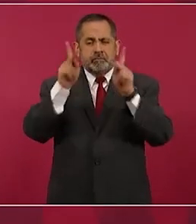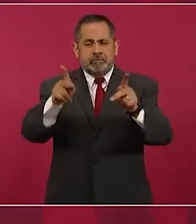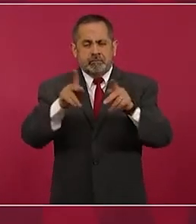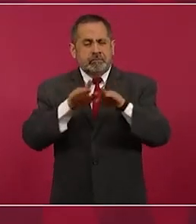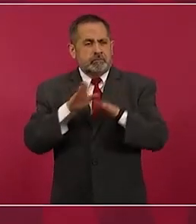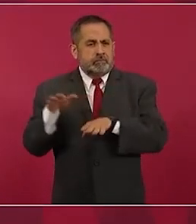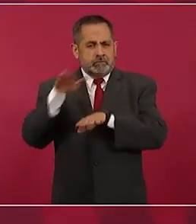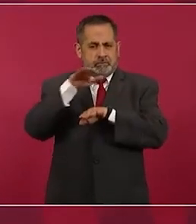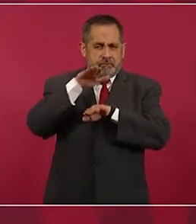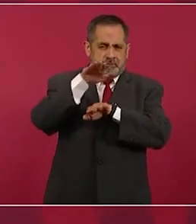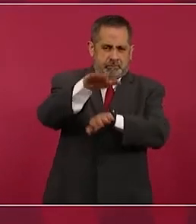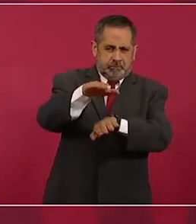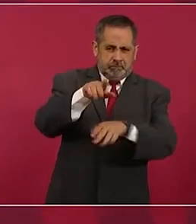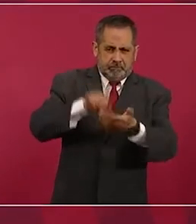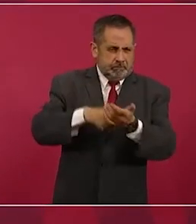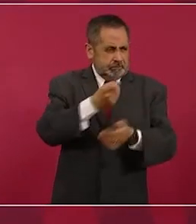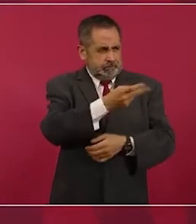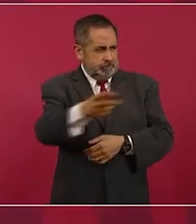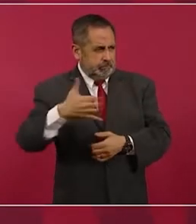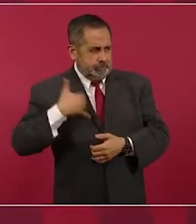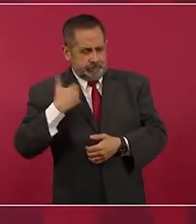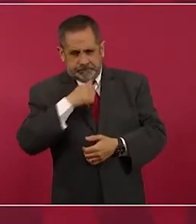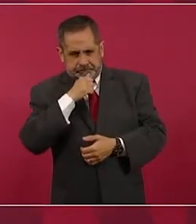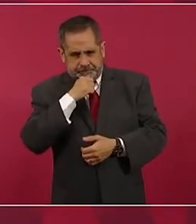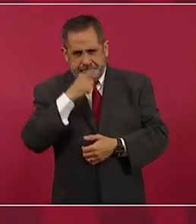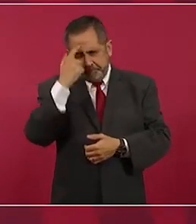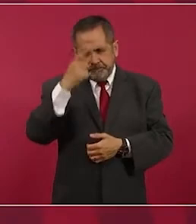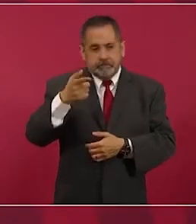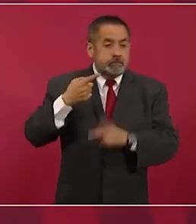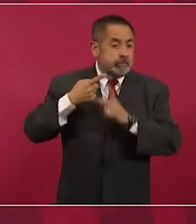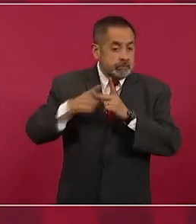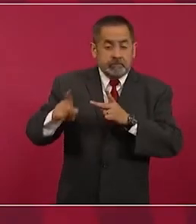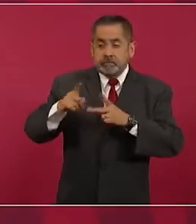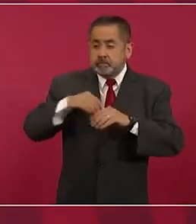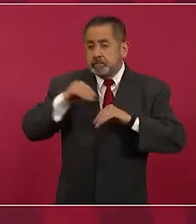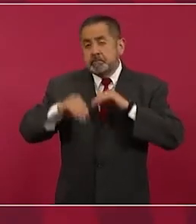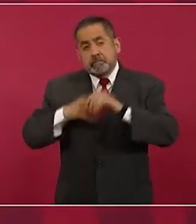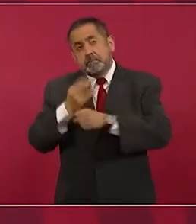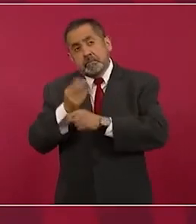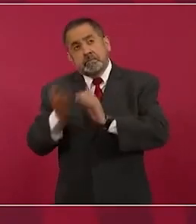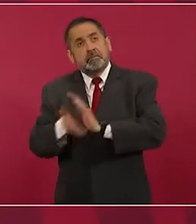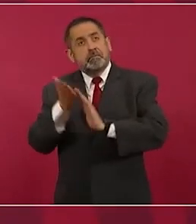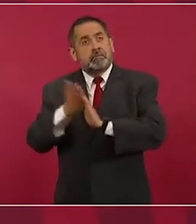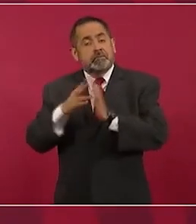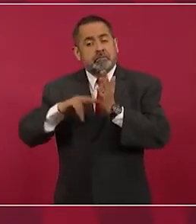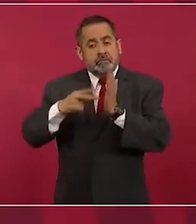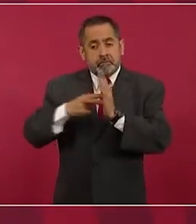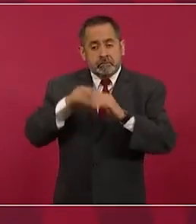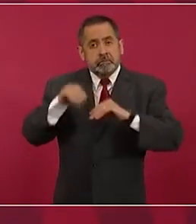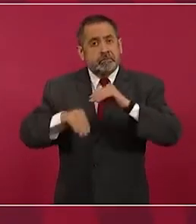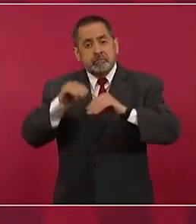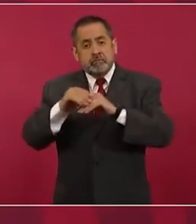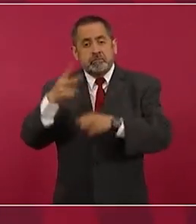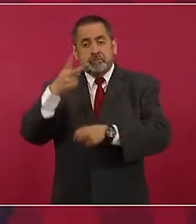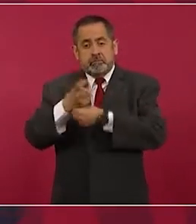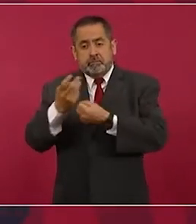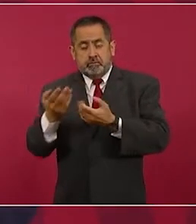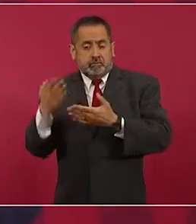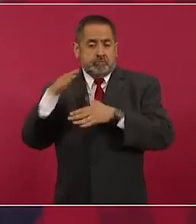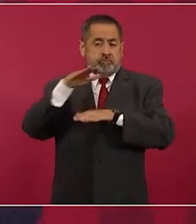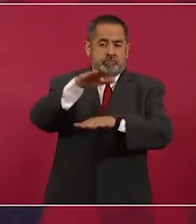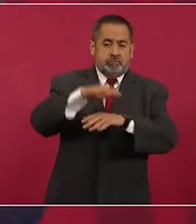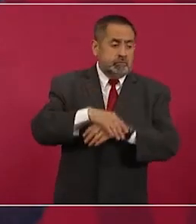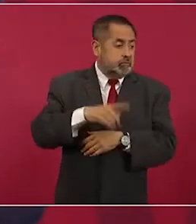o sea, para los jóvenes, cuando empezamos el segundo piso, lo mismo, una